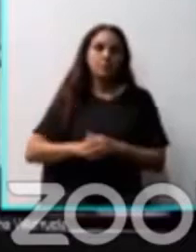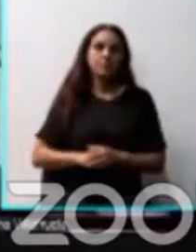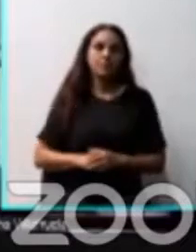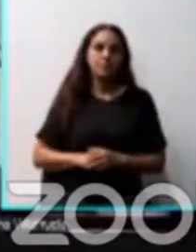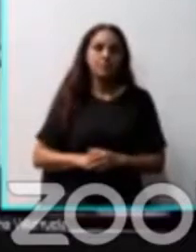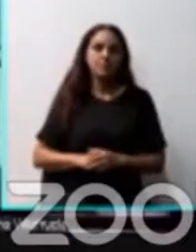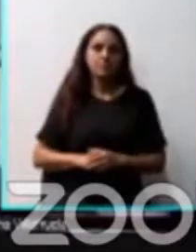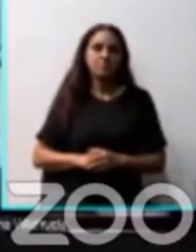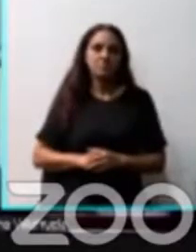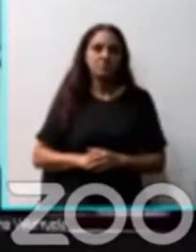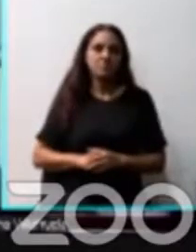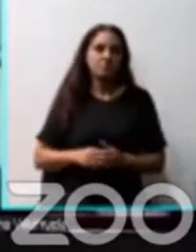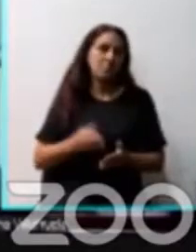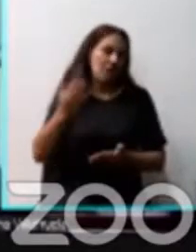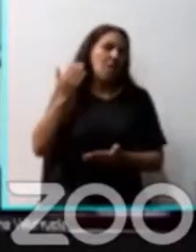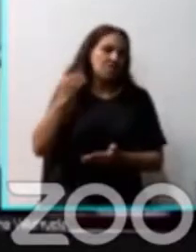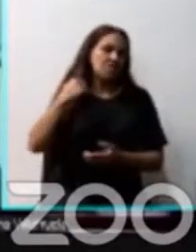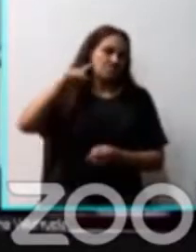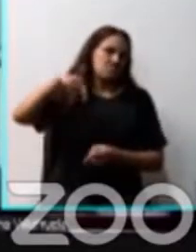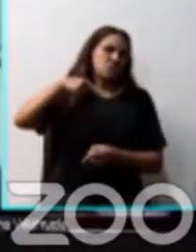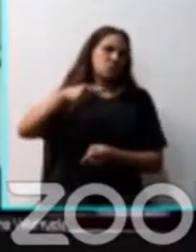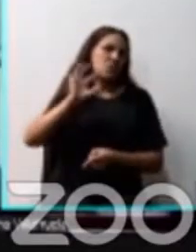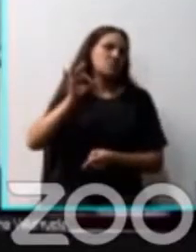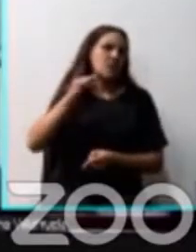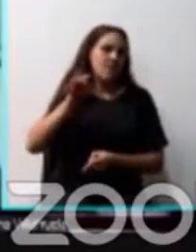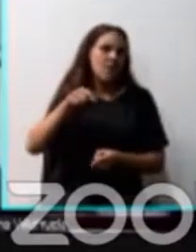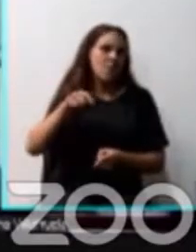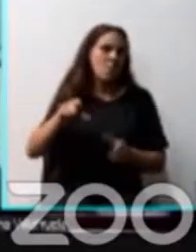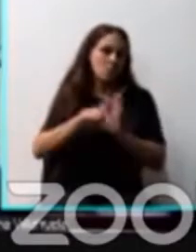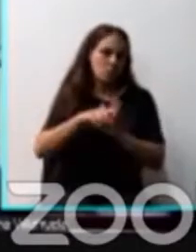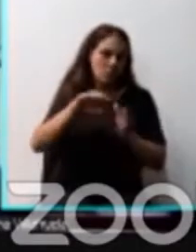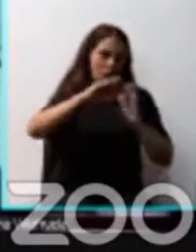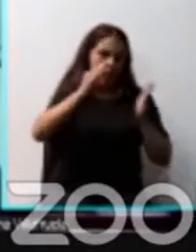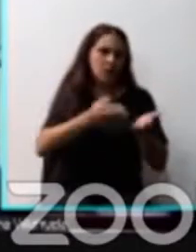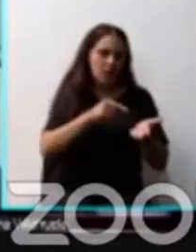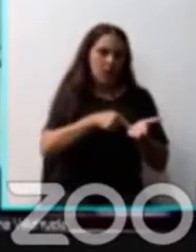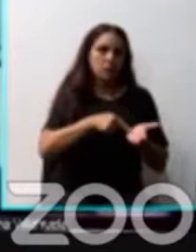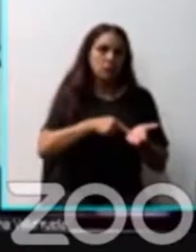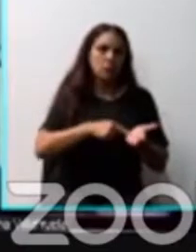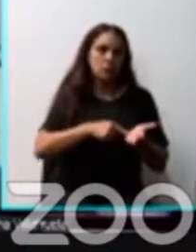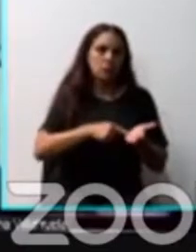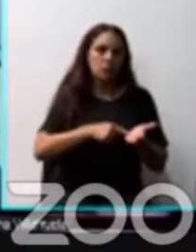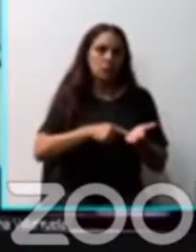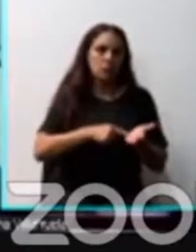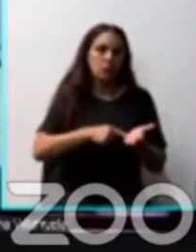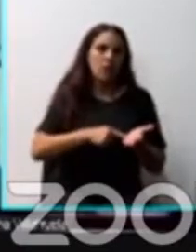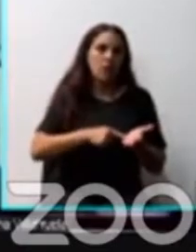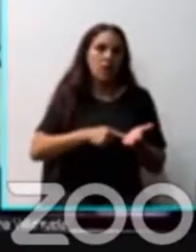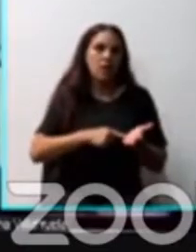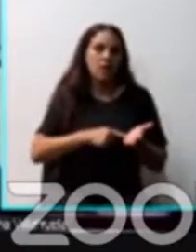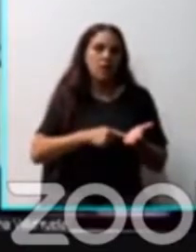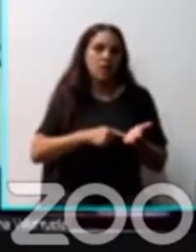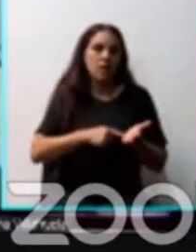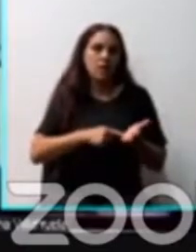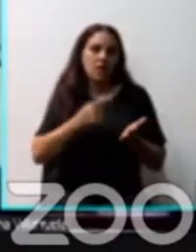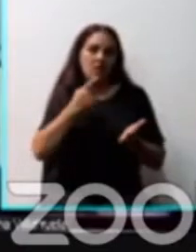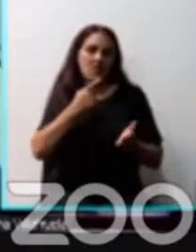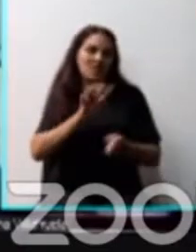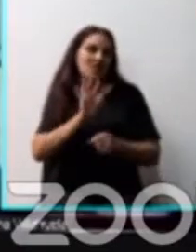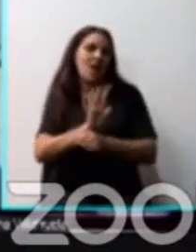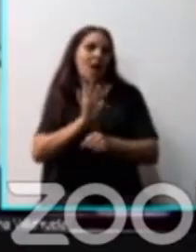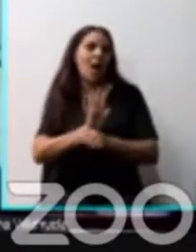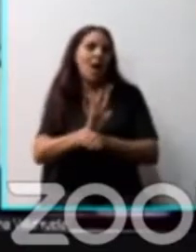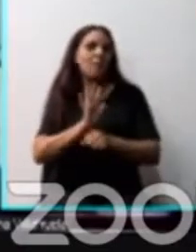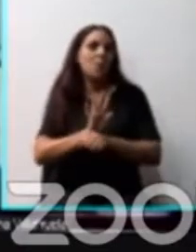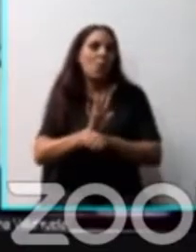Hace tiempo que todos sabemos que esta legislatura se ganó muy bien el apodo de